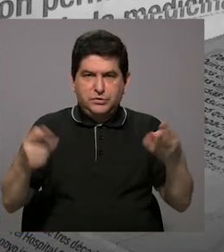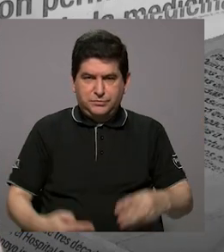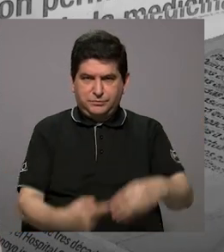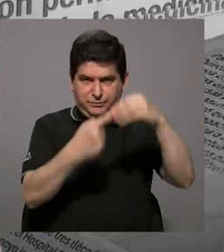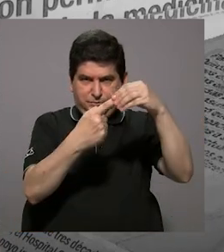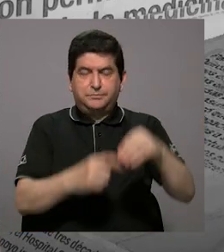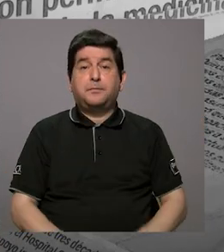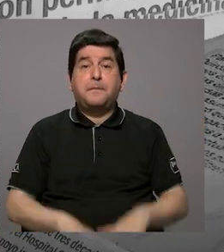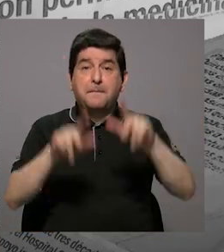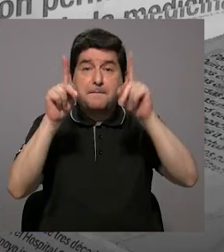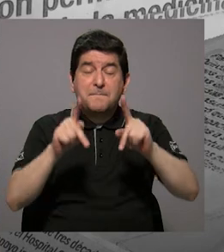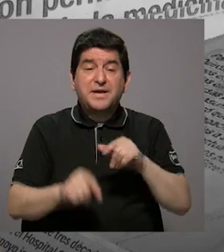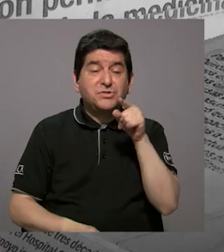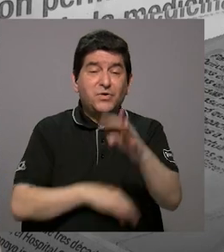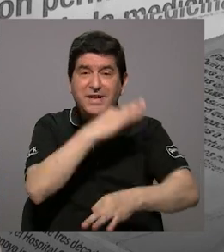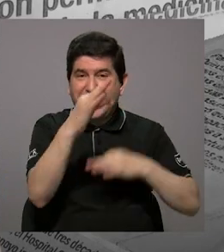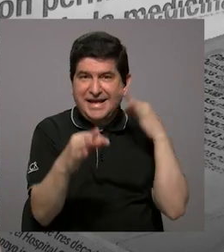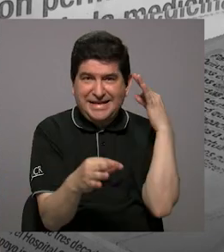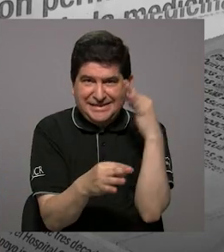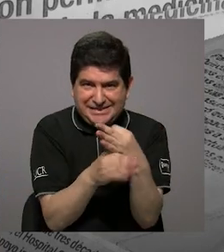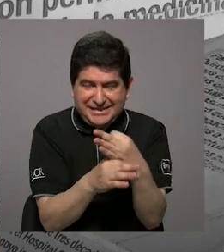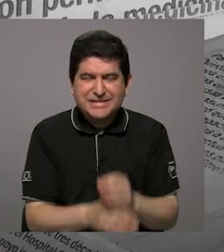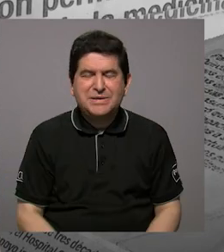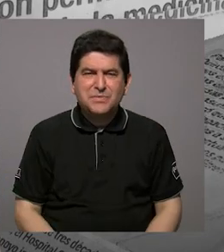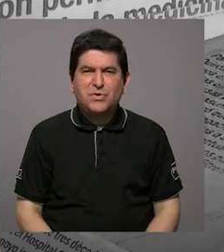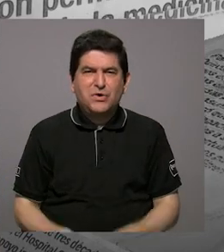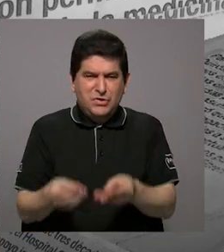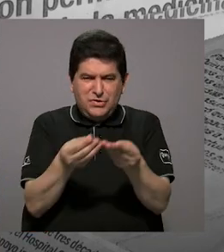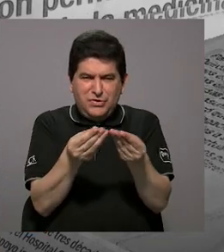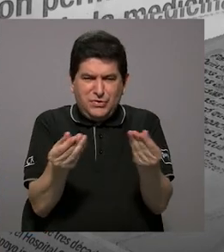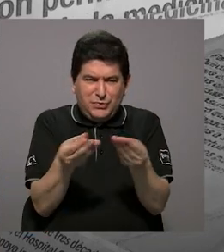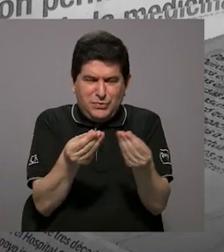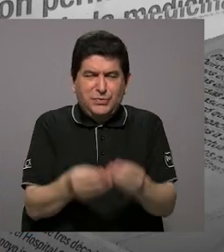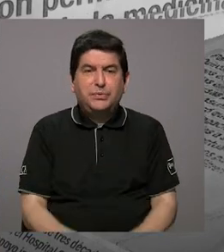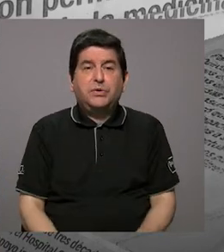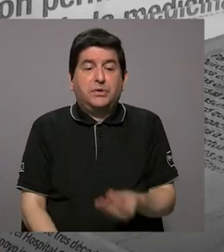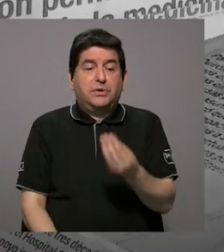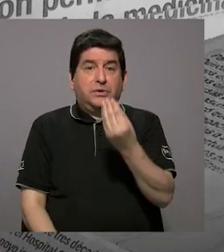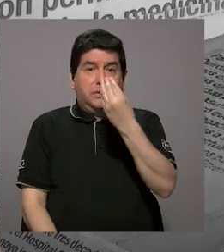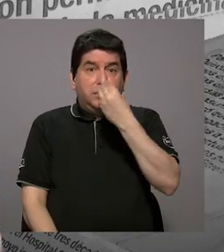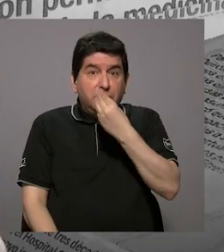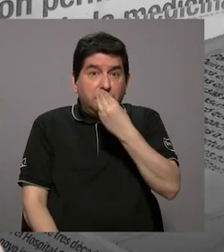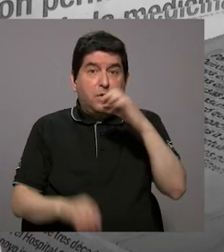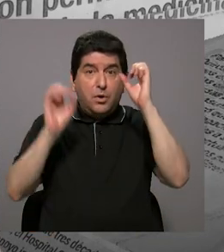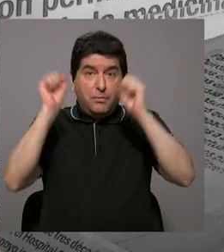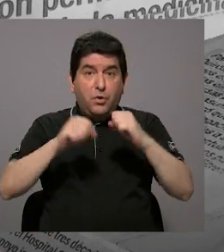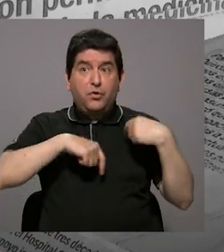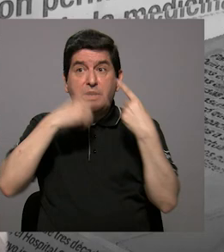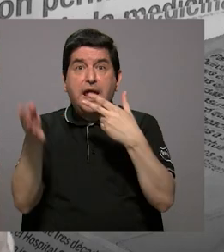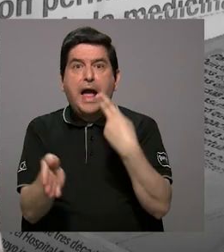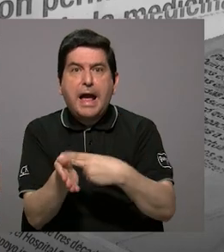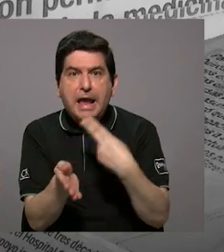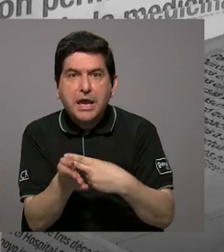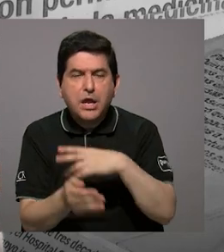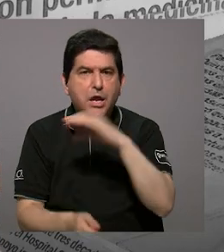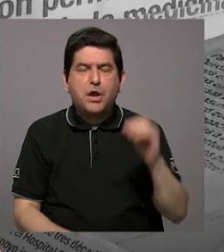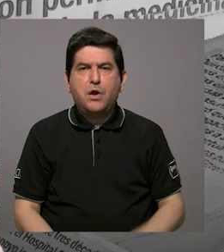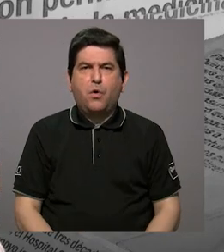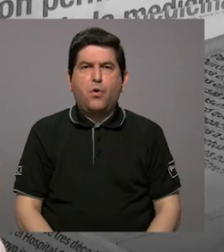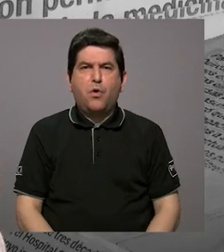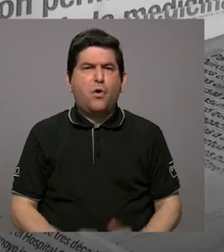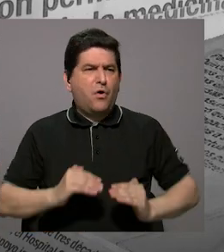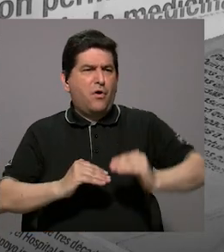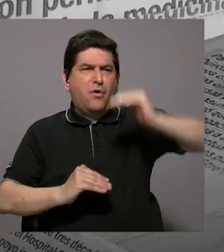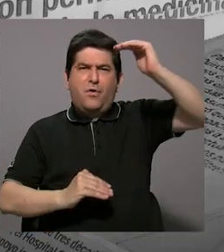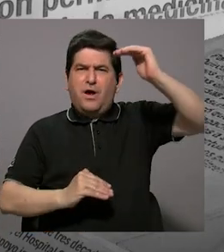Si la persona ingiere este tipo de sustancias, ¿podría ingresar al hospital o tiene que ser en altas